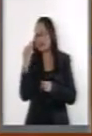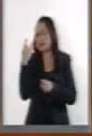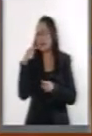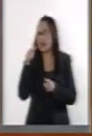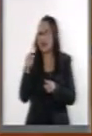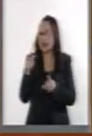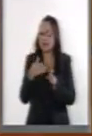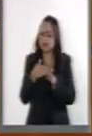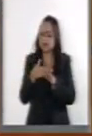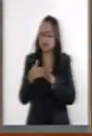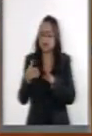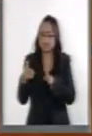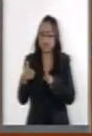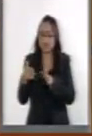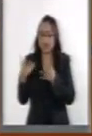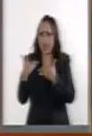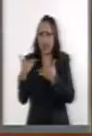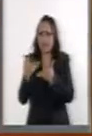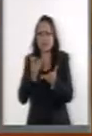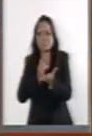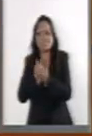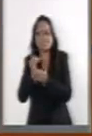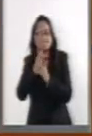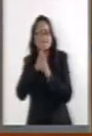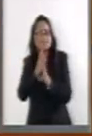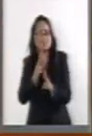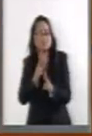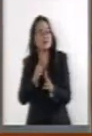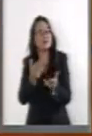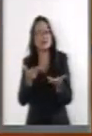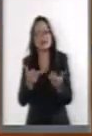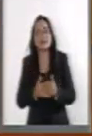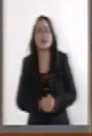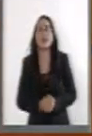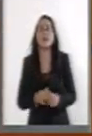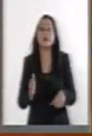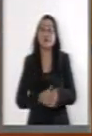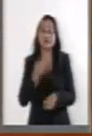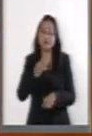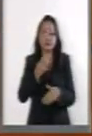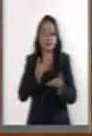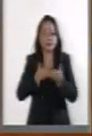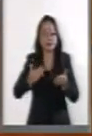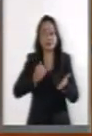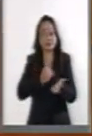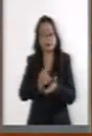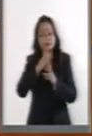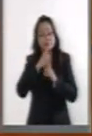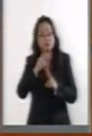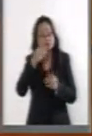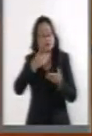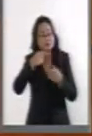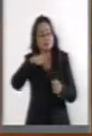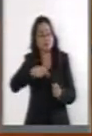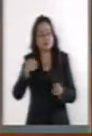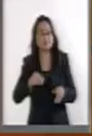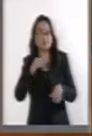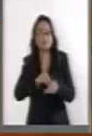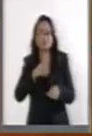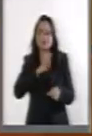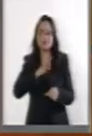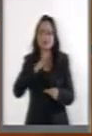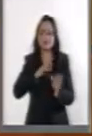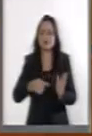de instrucción y la emisión del laudo. Por eso, me parece un gran acierto la instauración de un mecanismo de